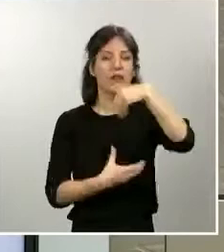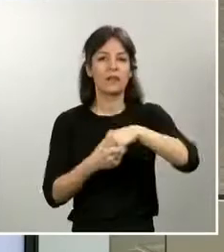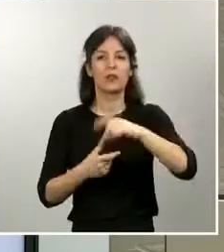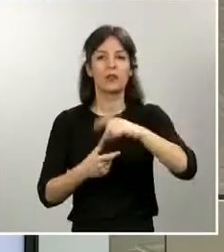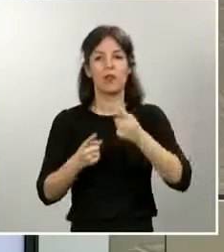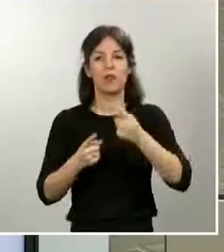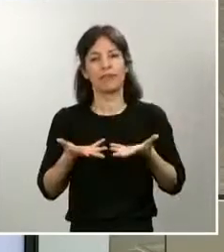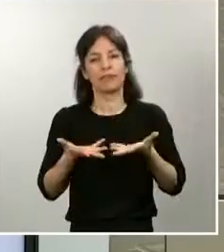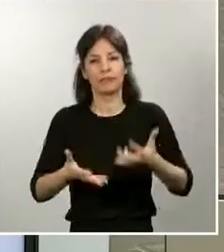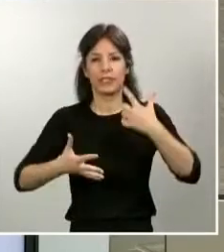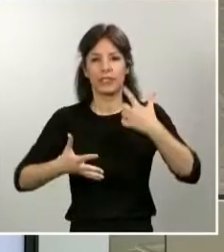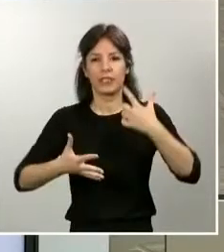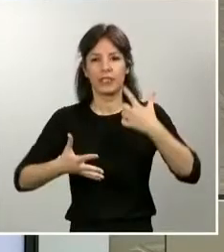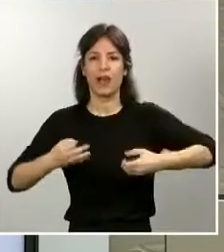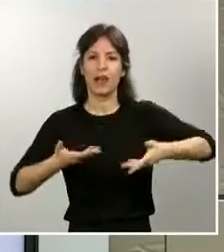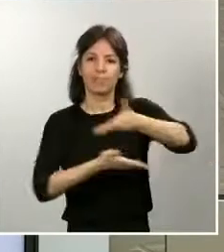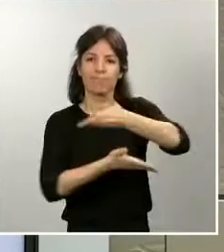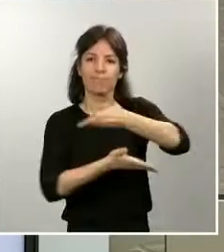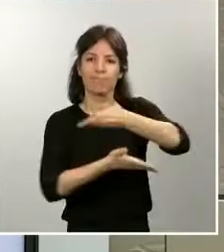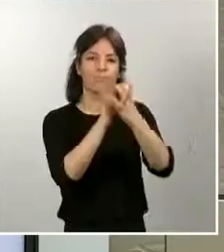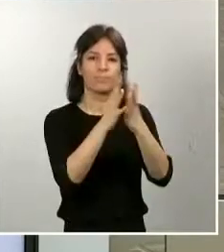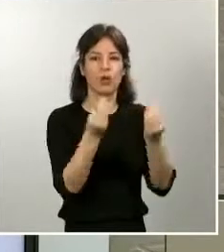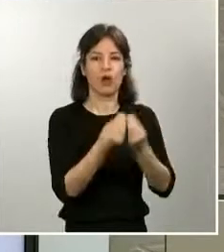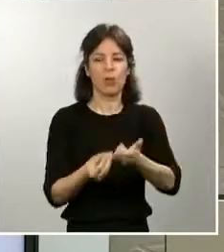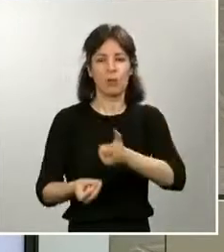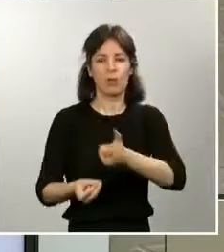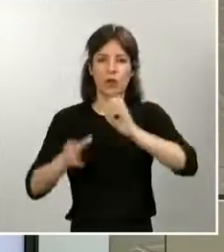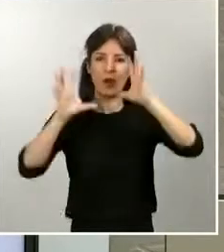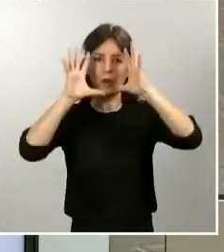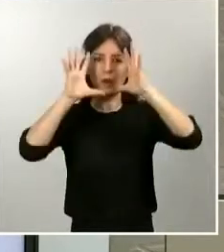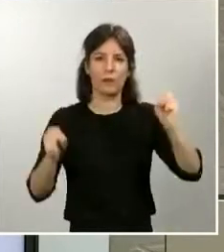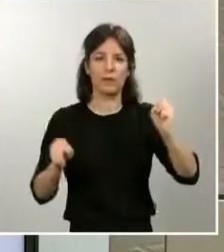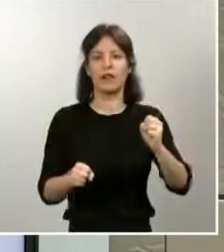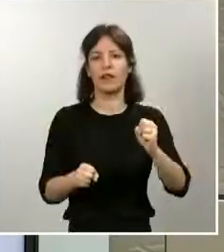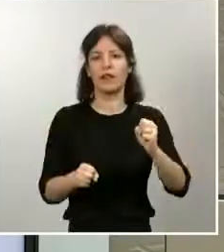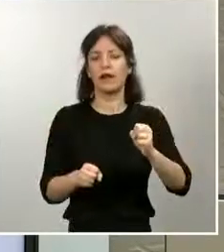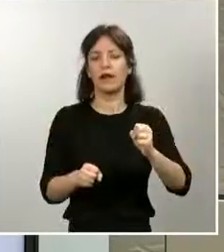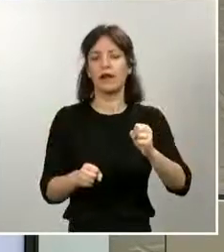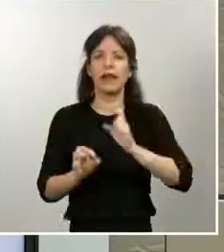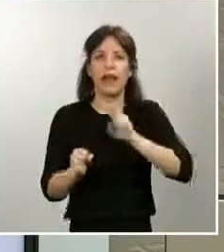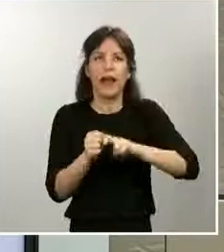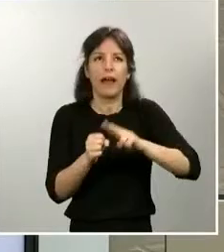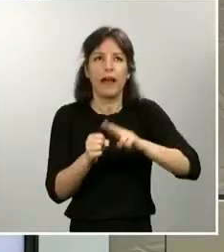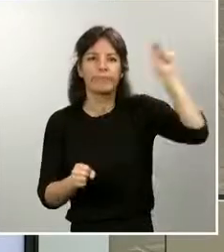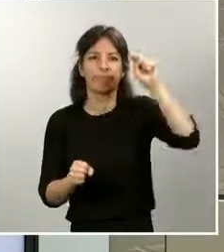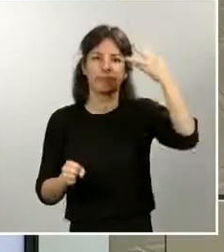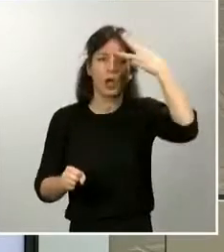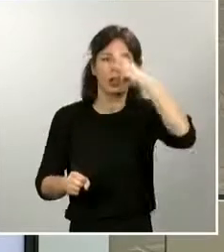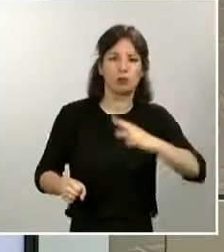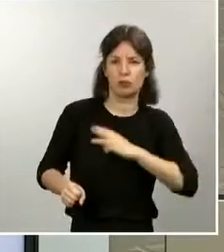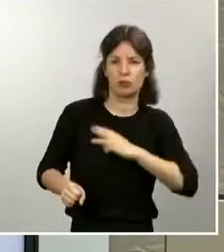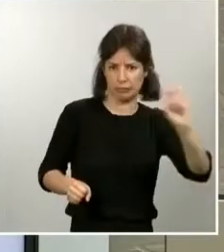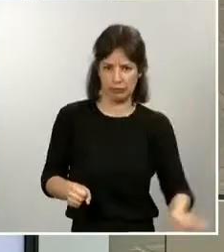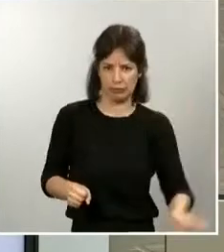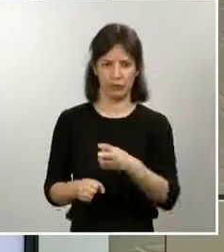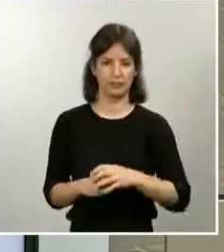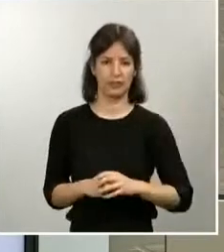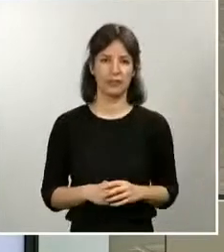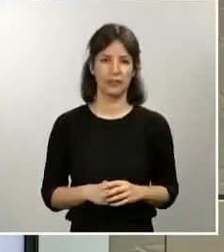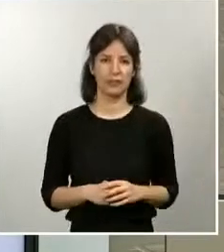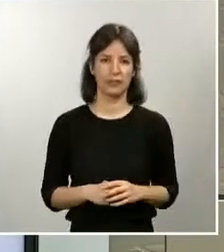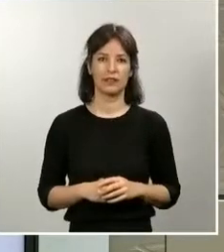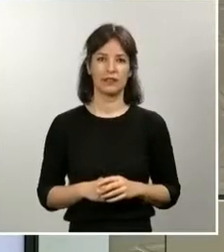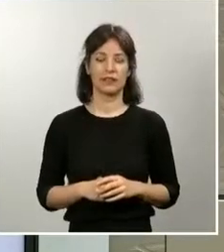con las fuerzas y cuerpos de seguridad del Estado. Y para terminar una vez más quisiera